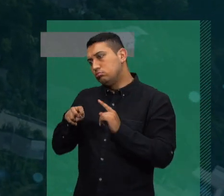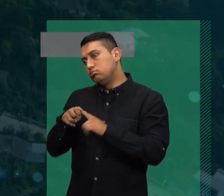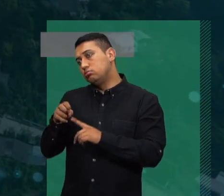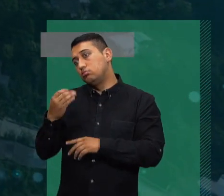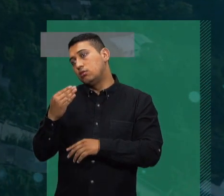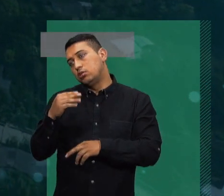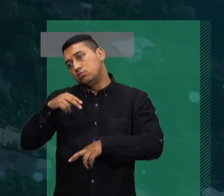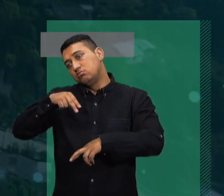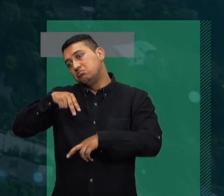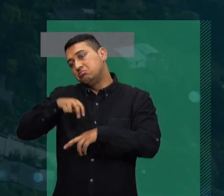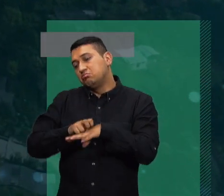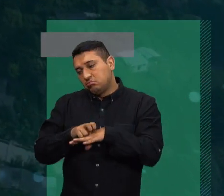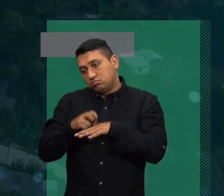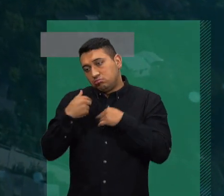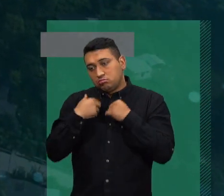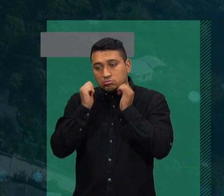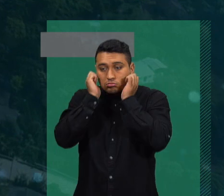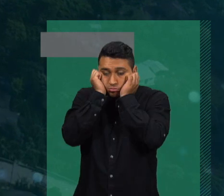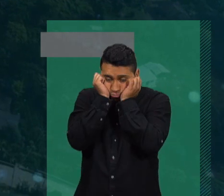horas en el piso del baño,